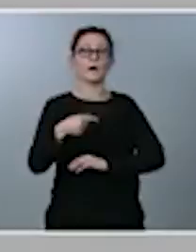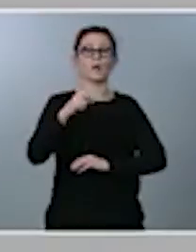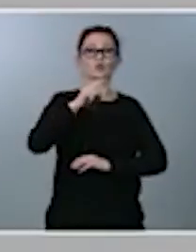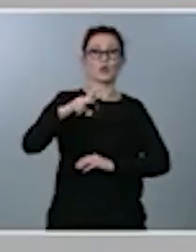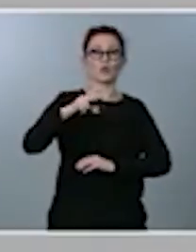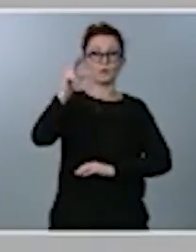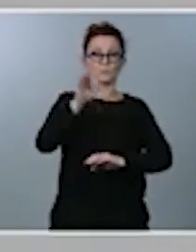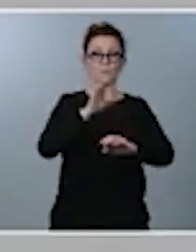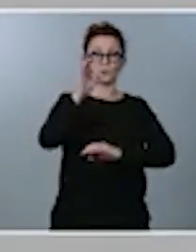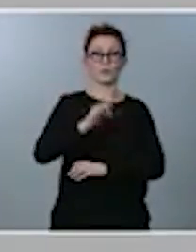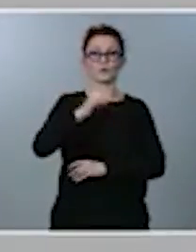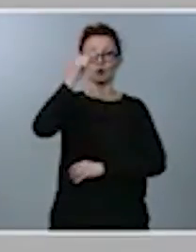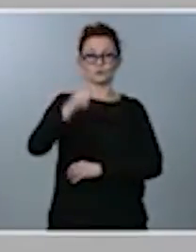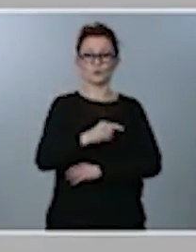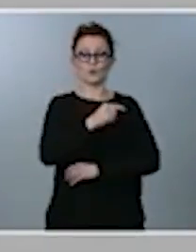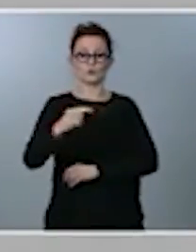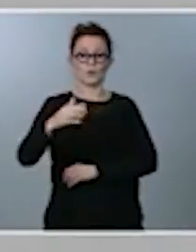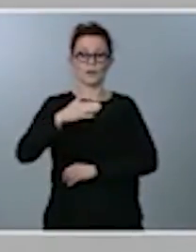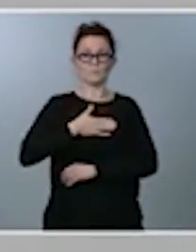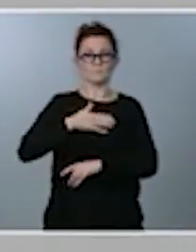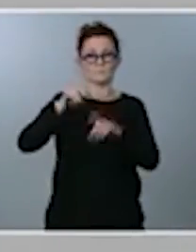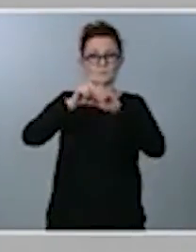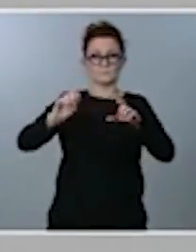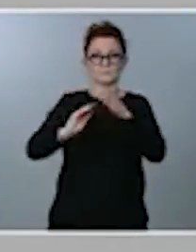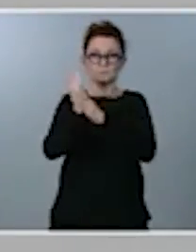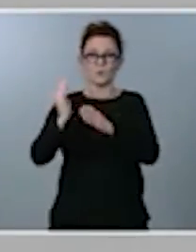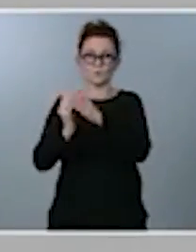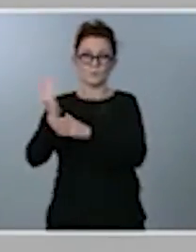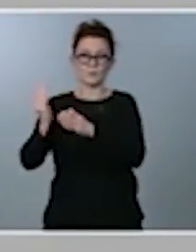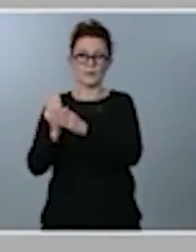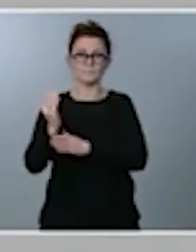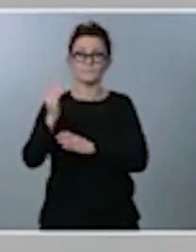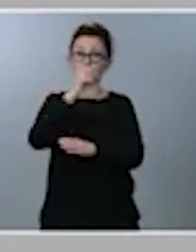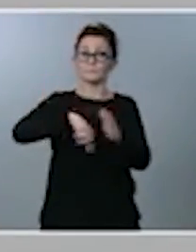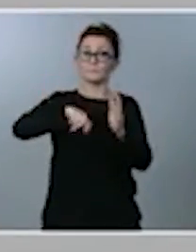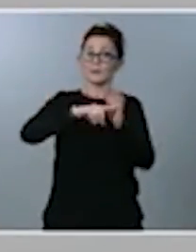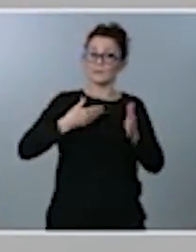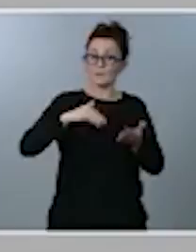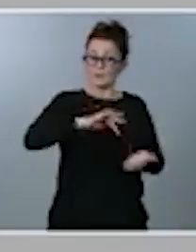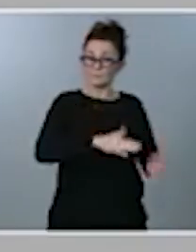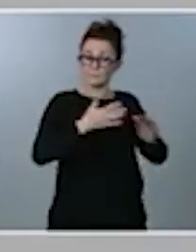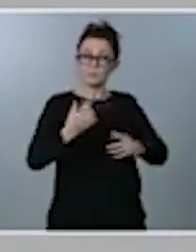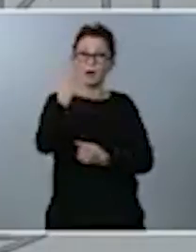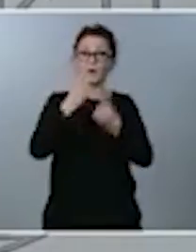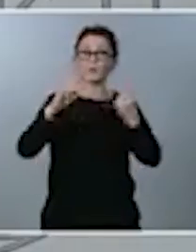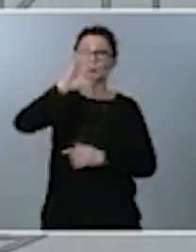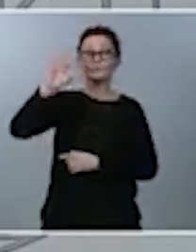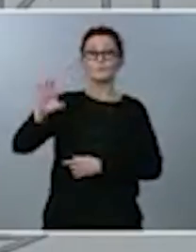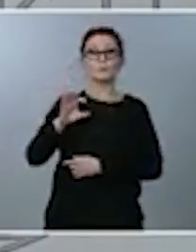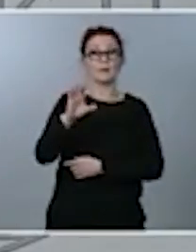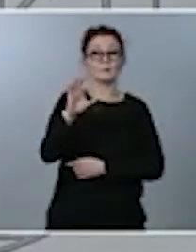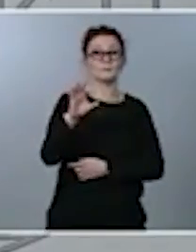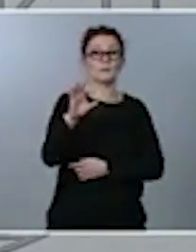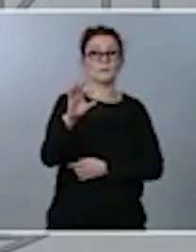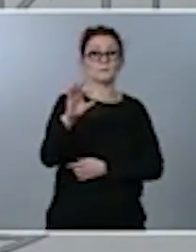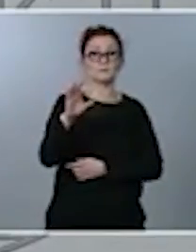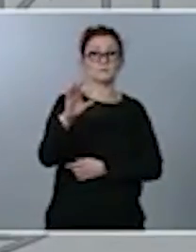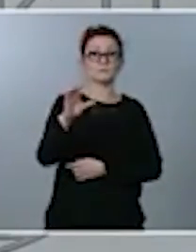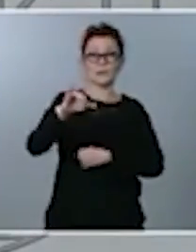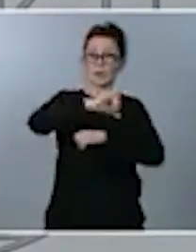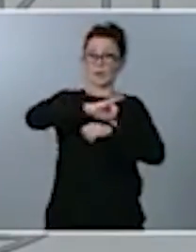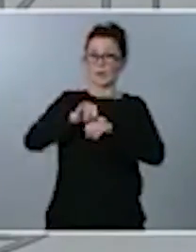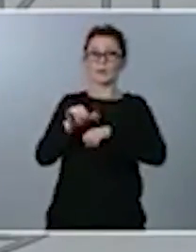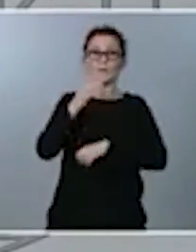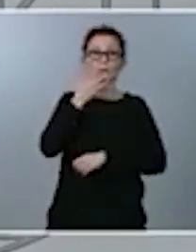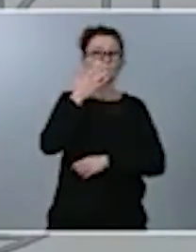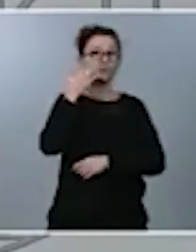total de nuestro tejido productivo. Una medida que se aplica ya en países de nuestro entorno como Francia,